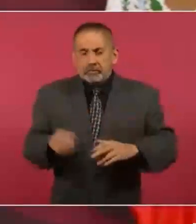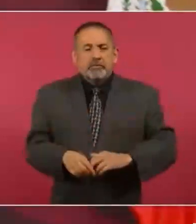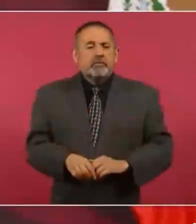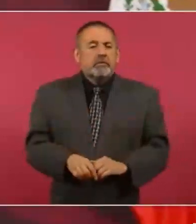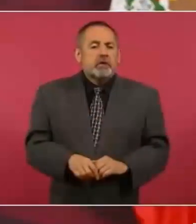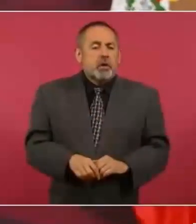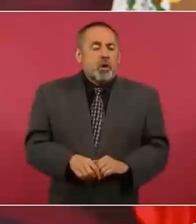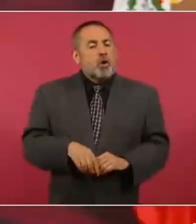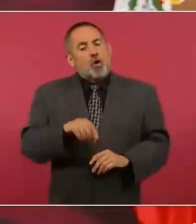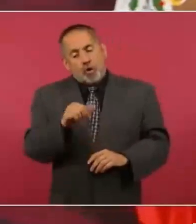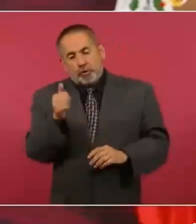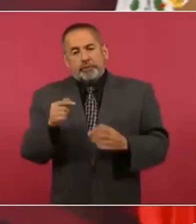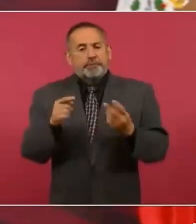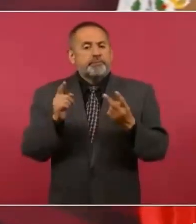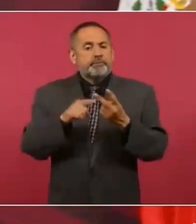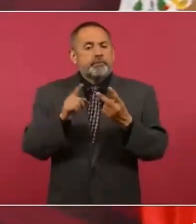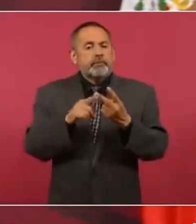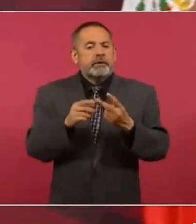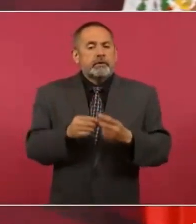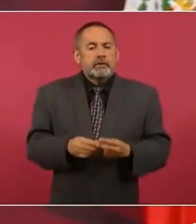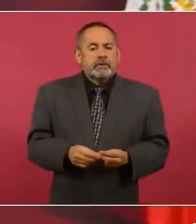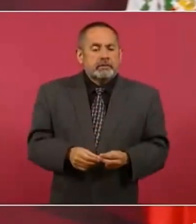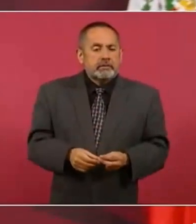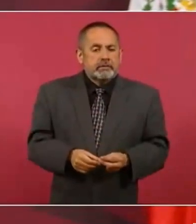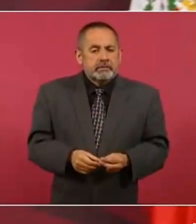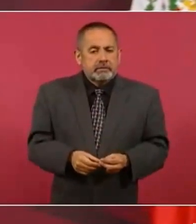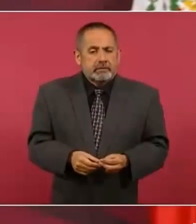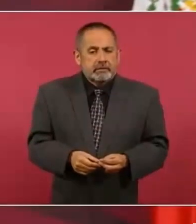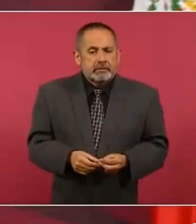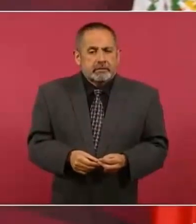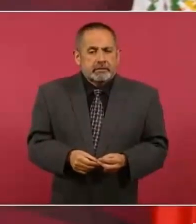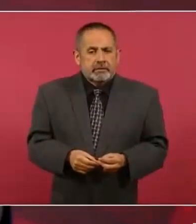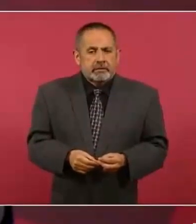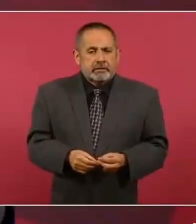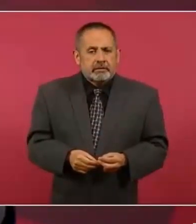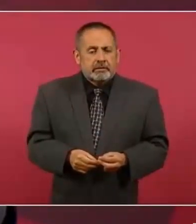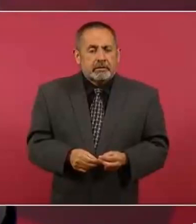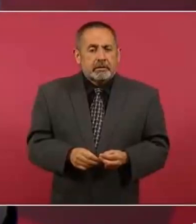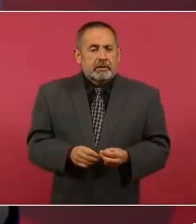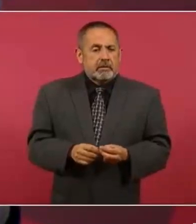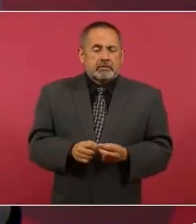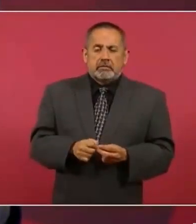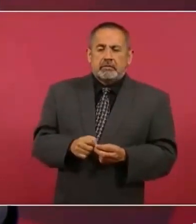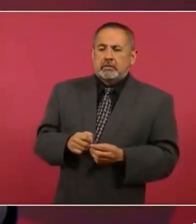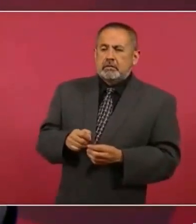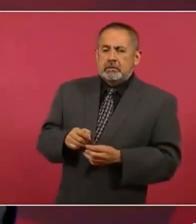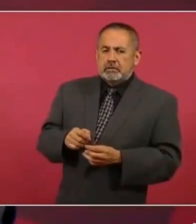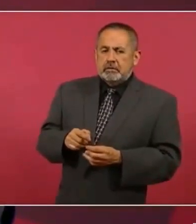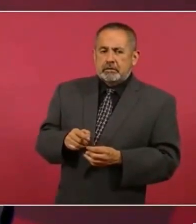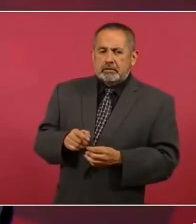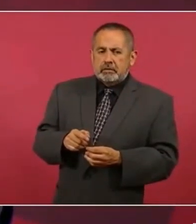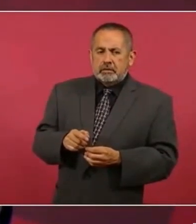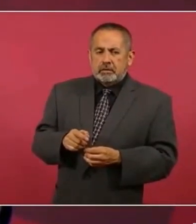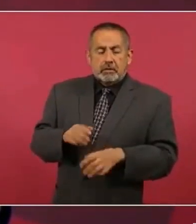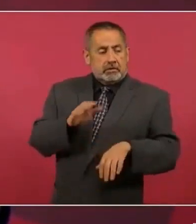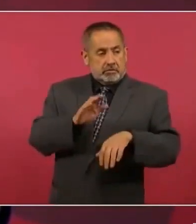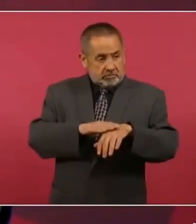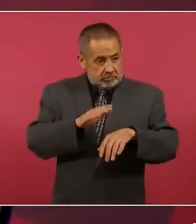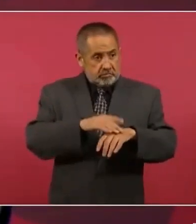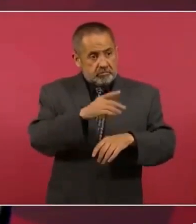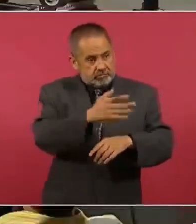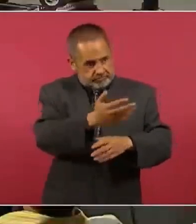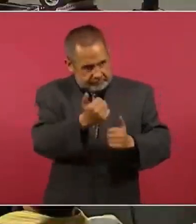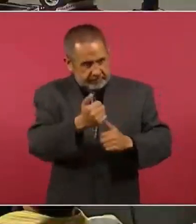Y lo otro es, pues, invitar a Calderón que